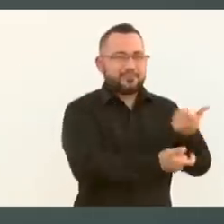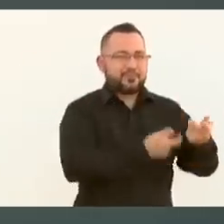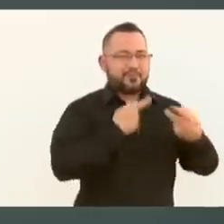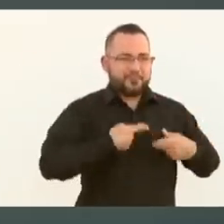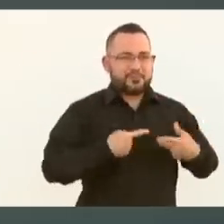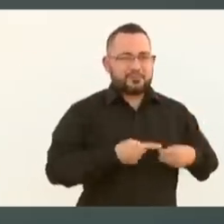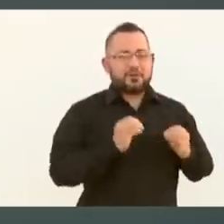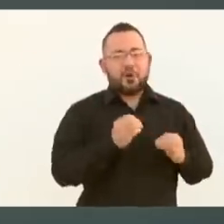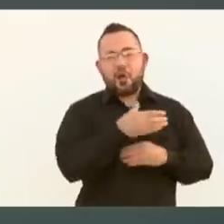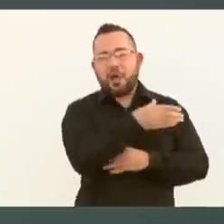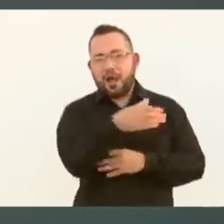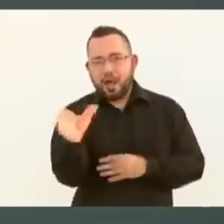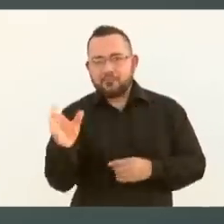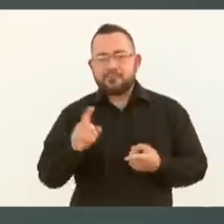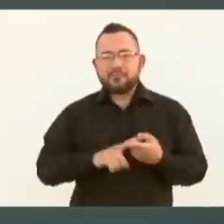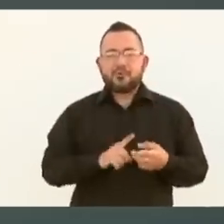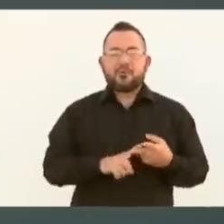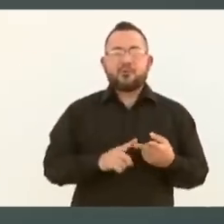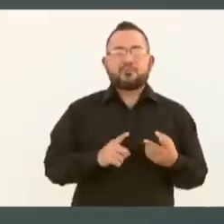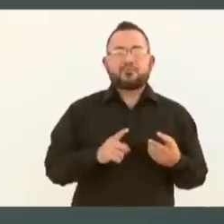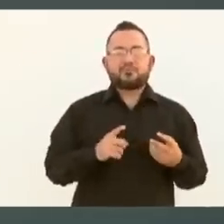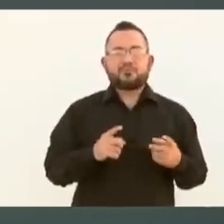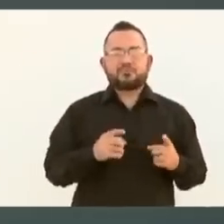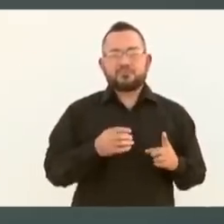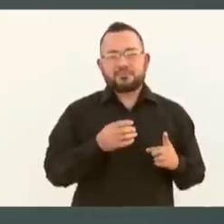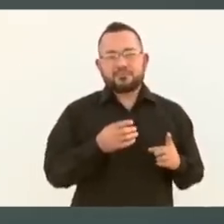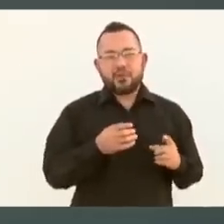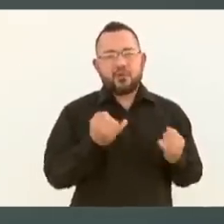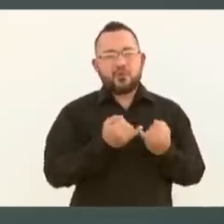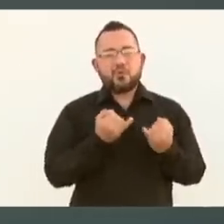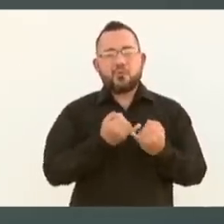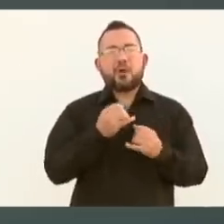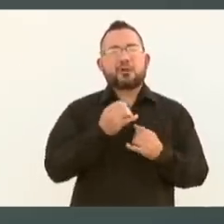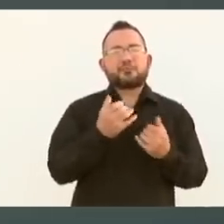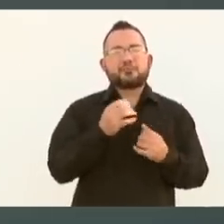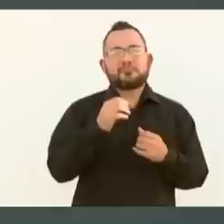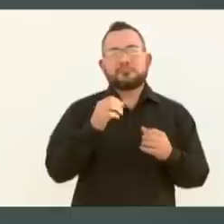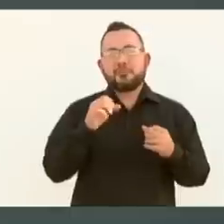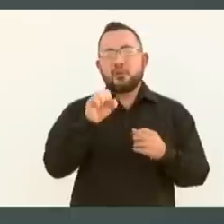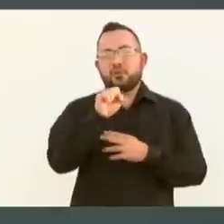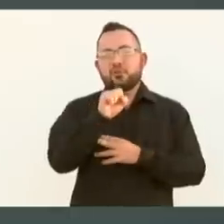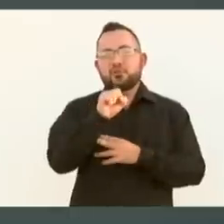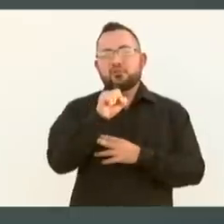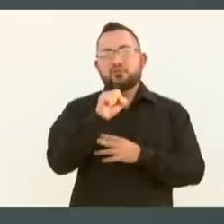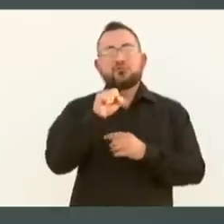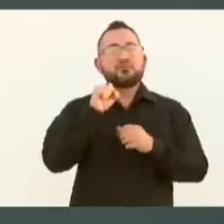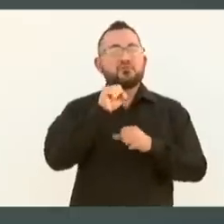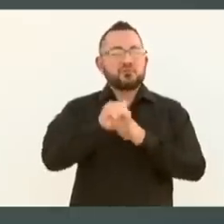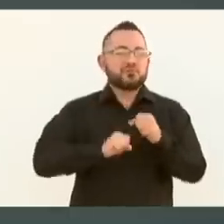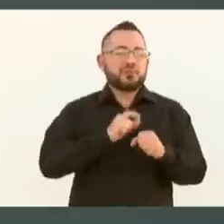campesinas, organizaciones de la llamada sociedad civil, de